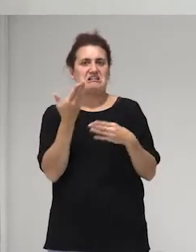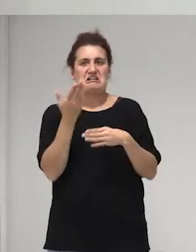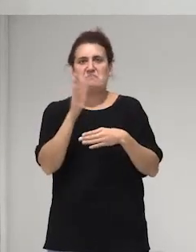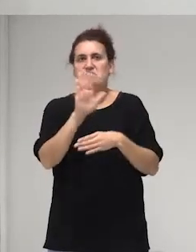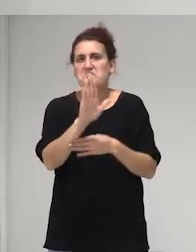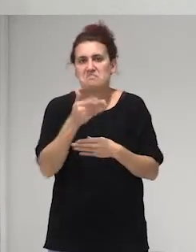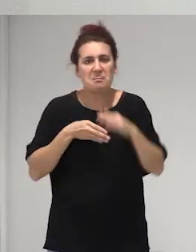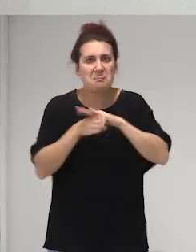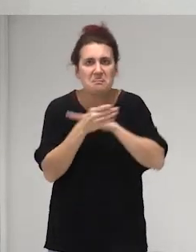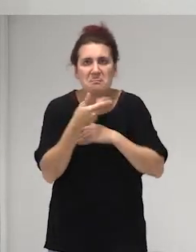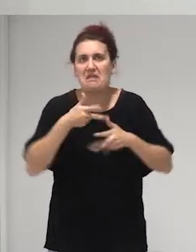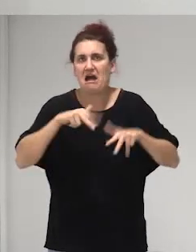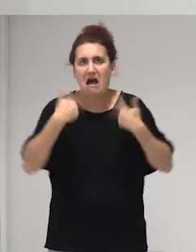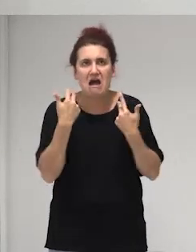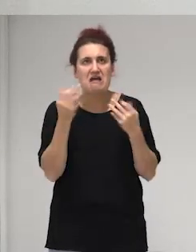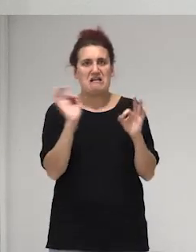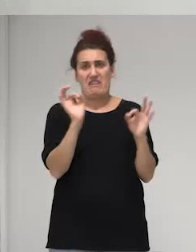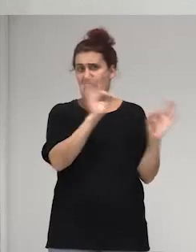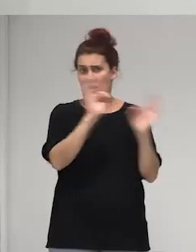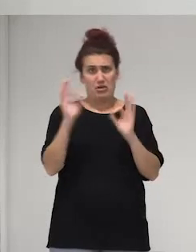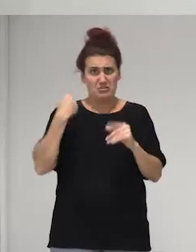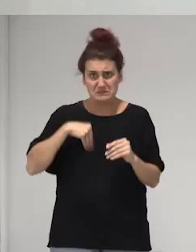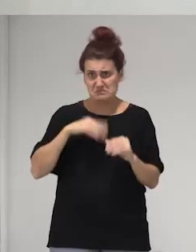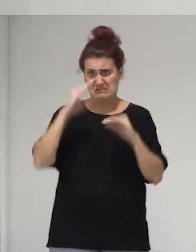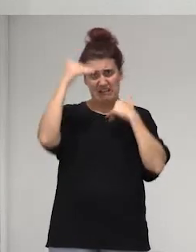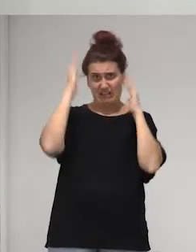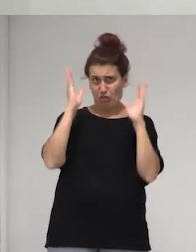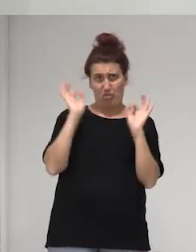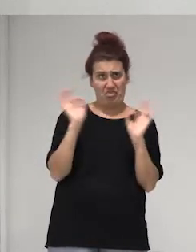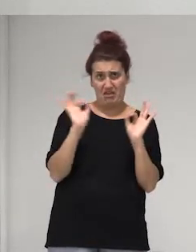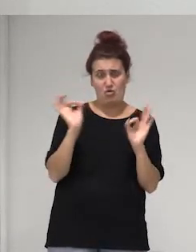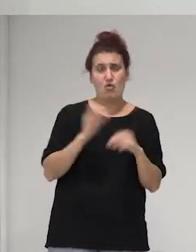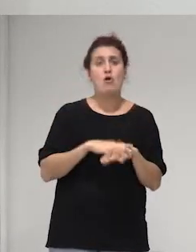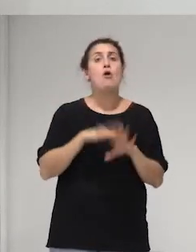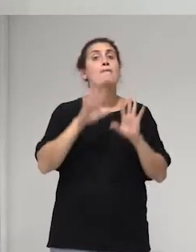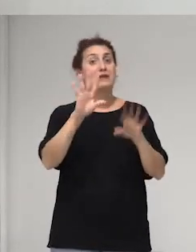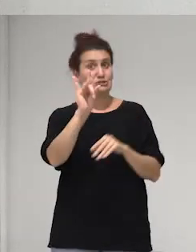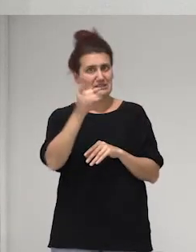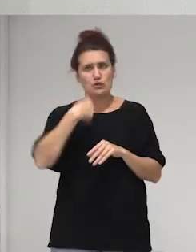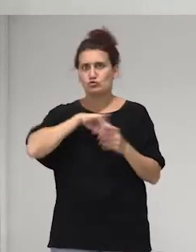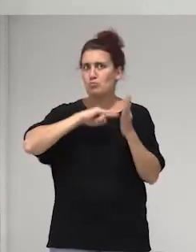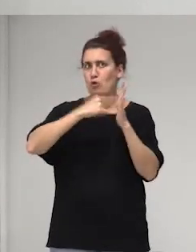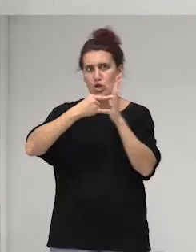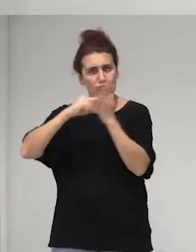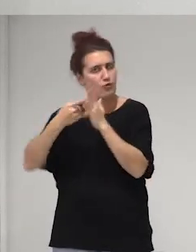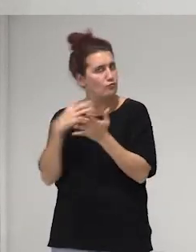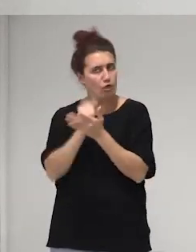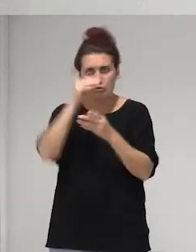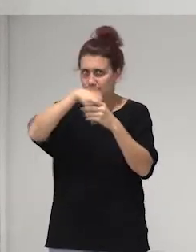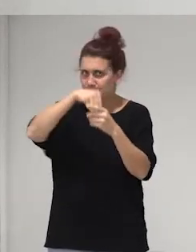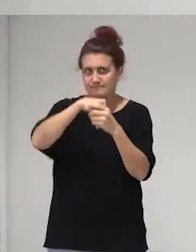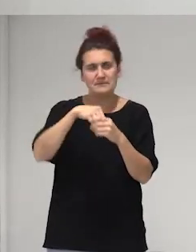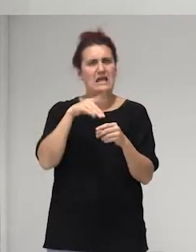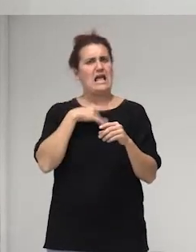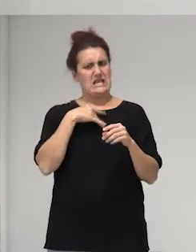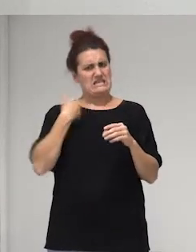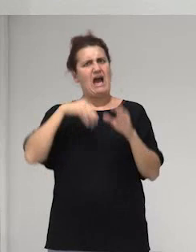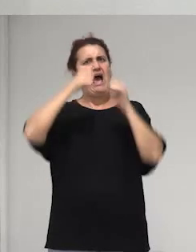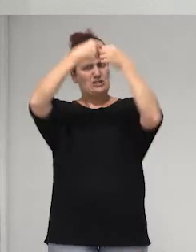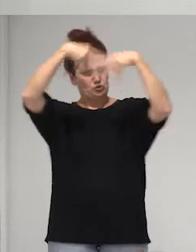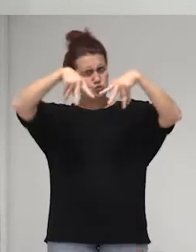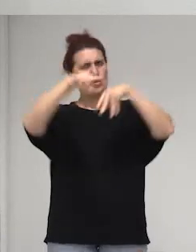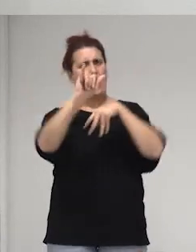de parte de estas organizaciones pero si estábamos en todos los proyectos si teníamos estructura y todo